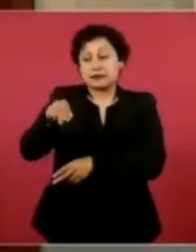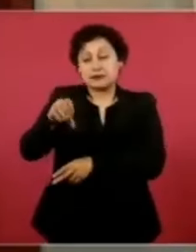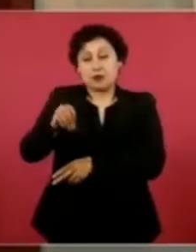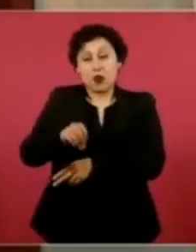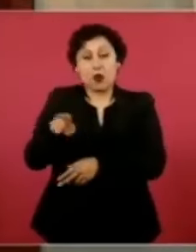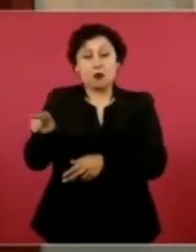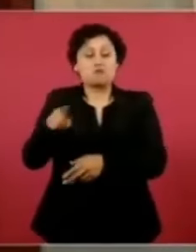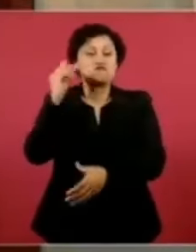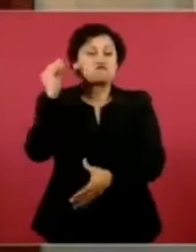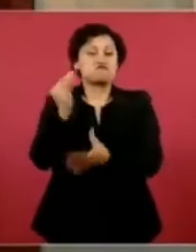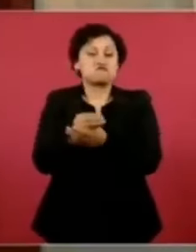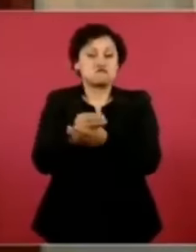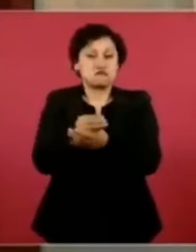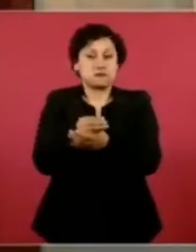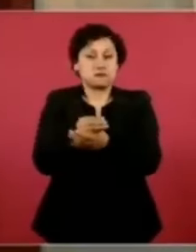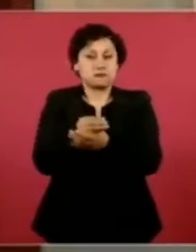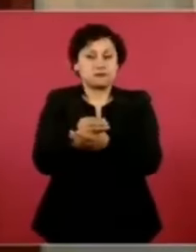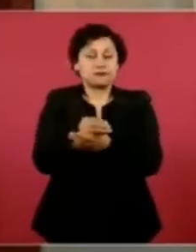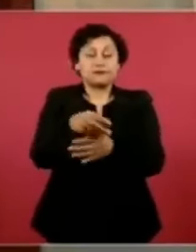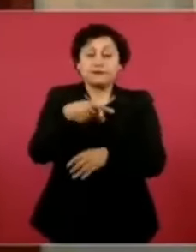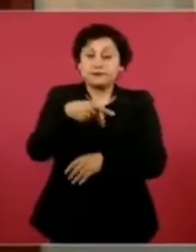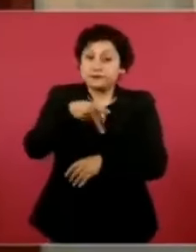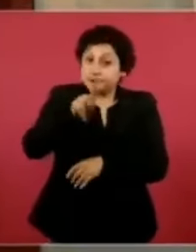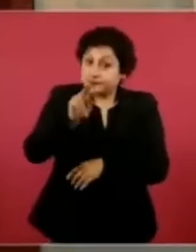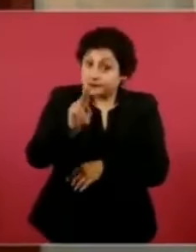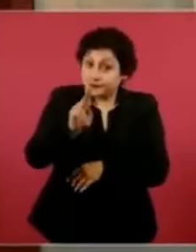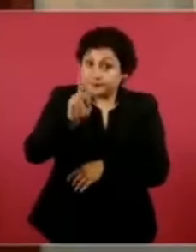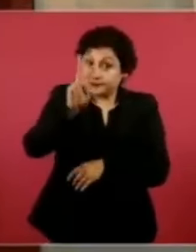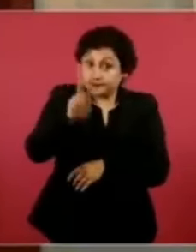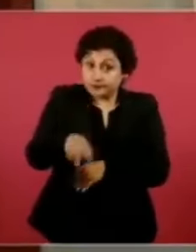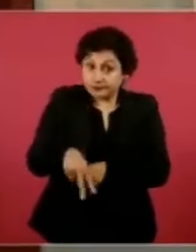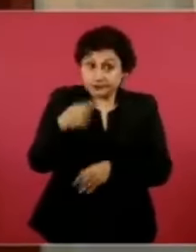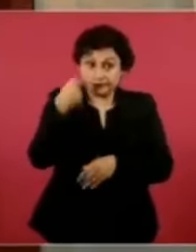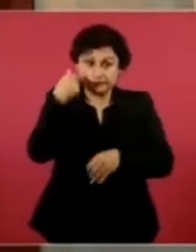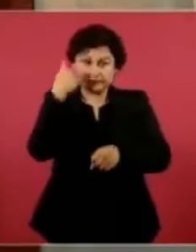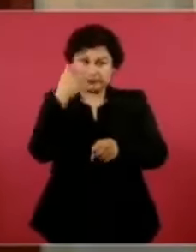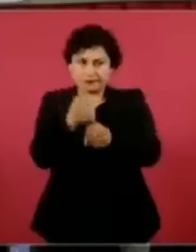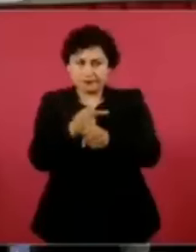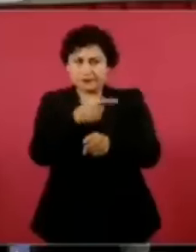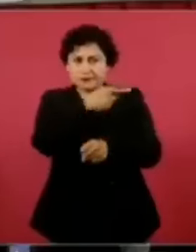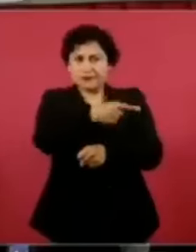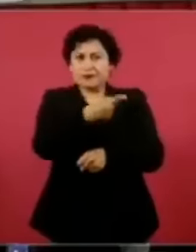recurso de amparo se interpuso de manera extemporánea,